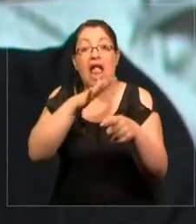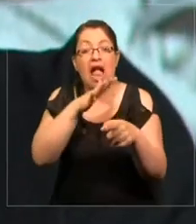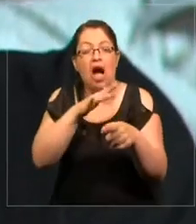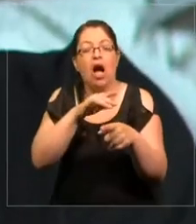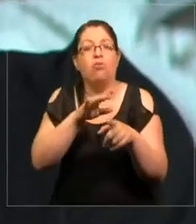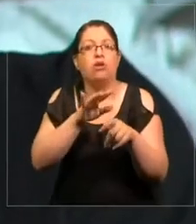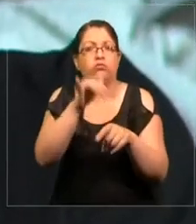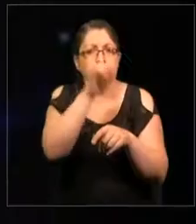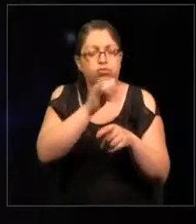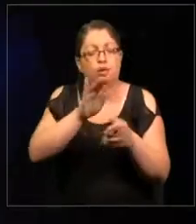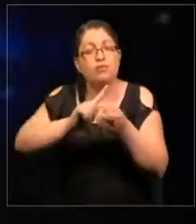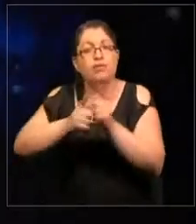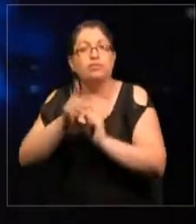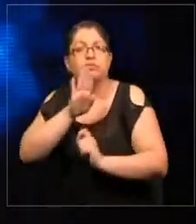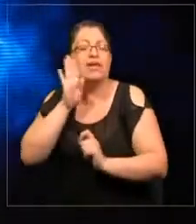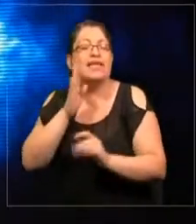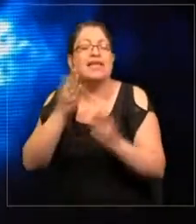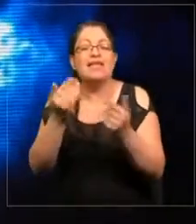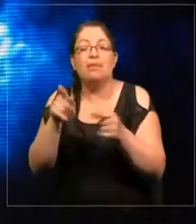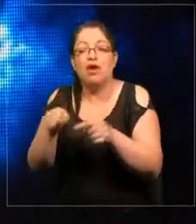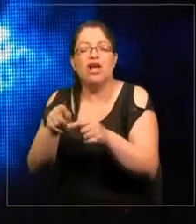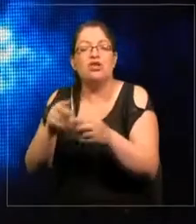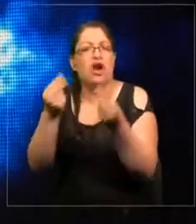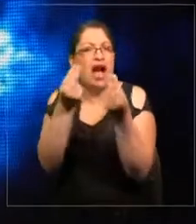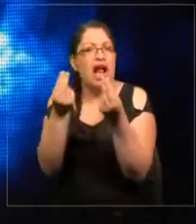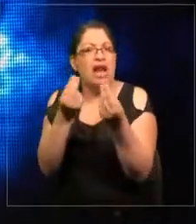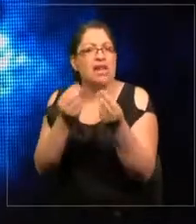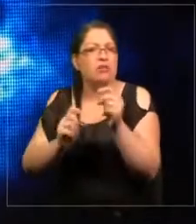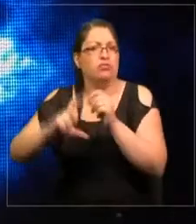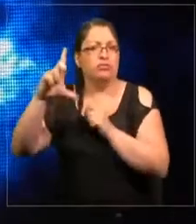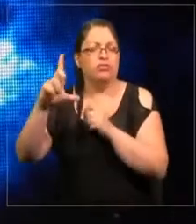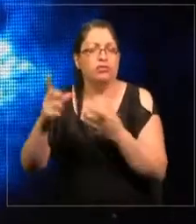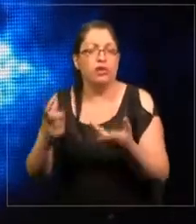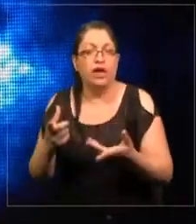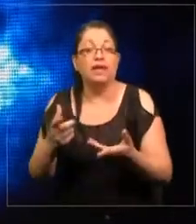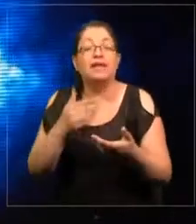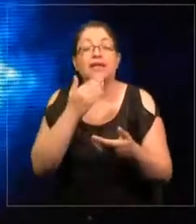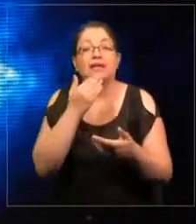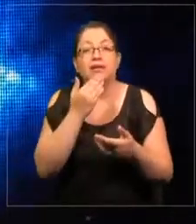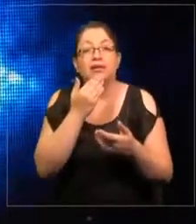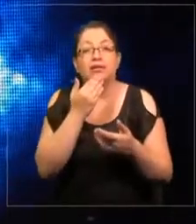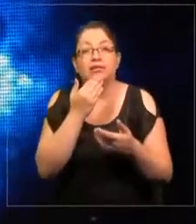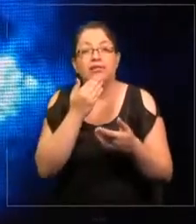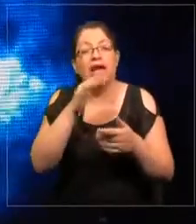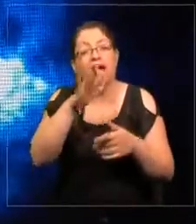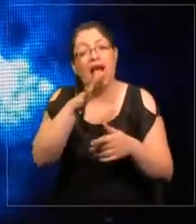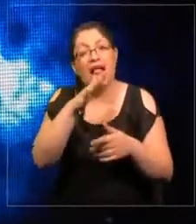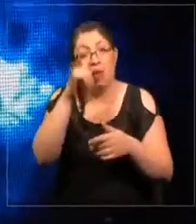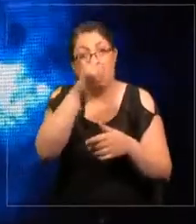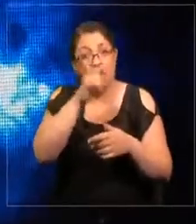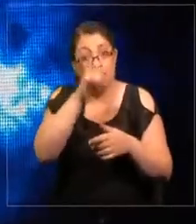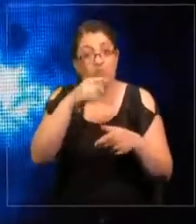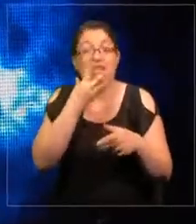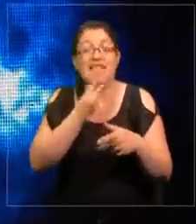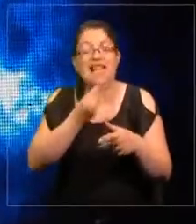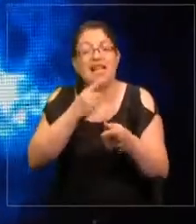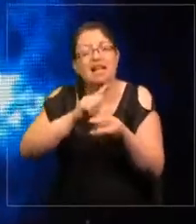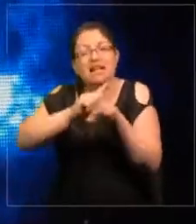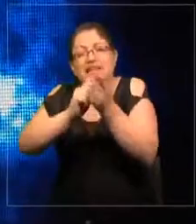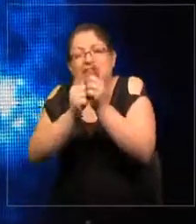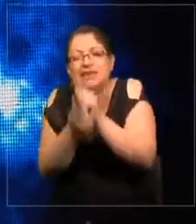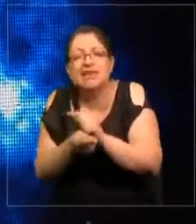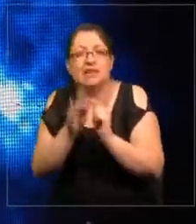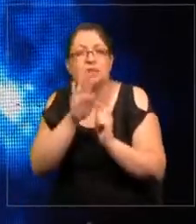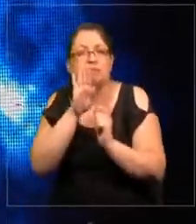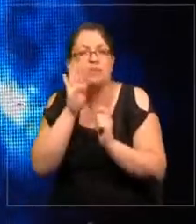muy alta calidad. También el 93% del agua en Israel, de las aguas servidas en Israel, son tratadas.